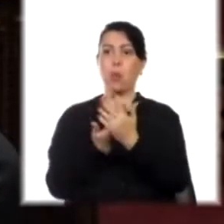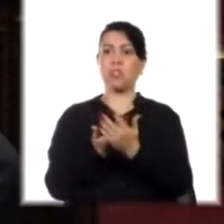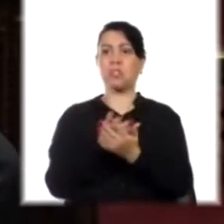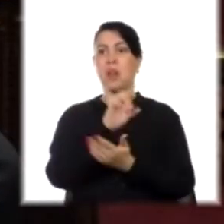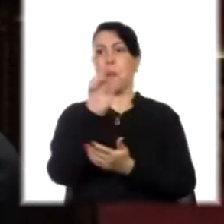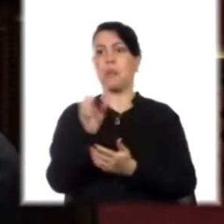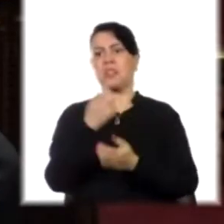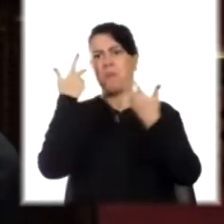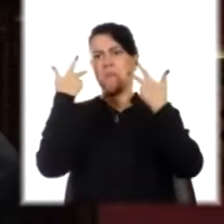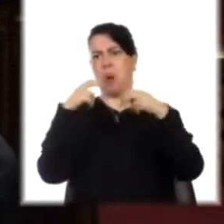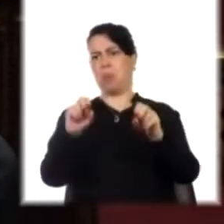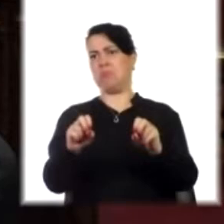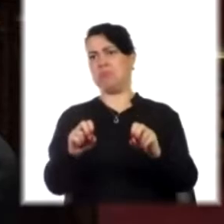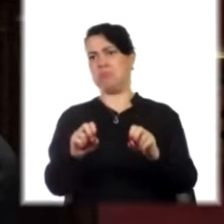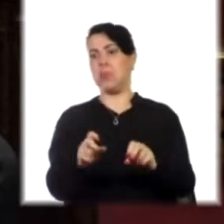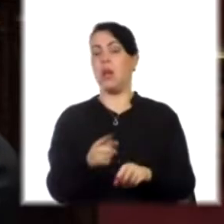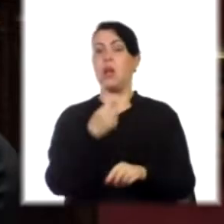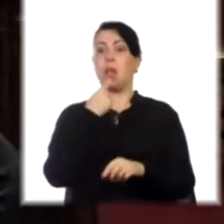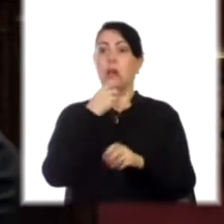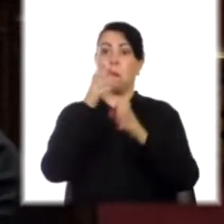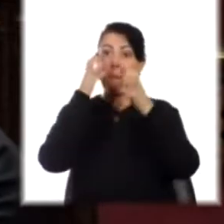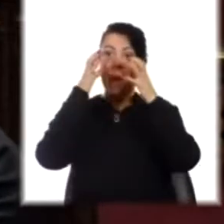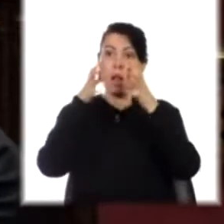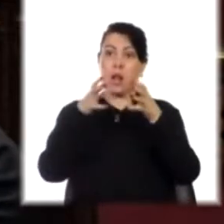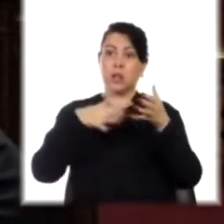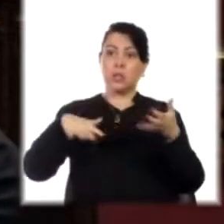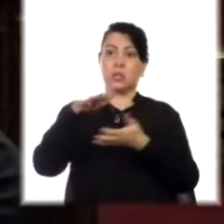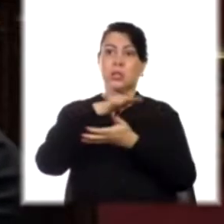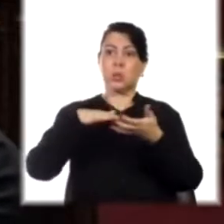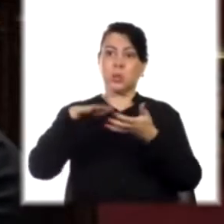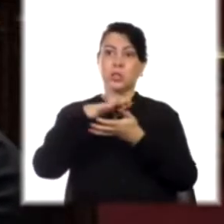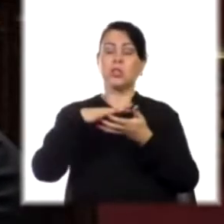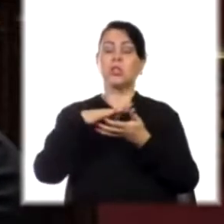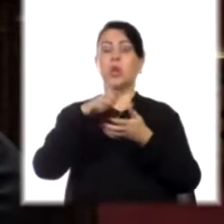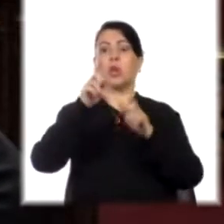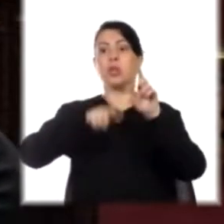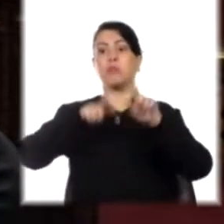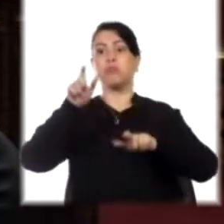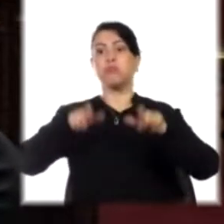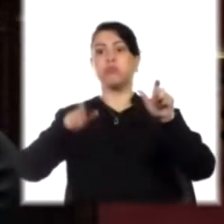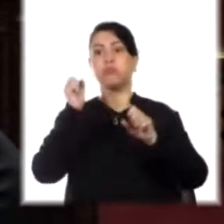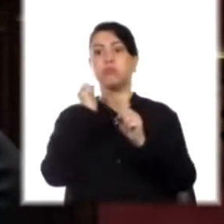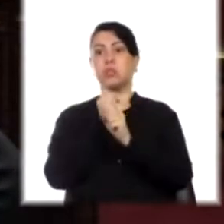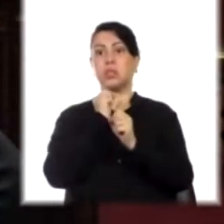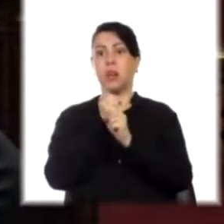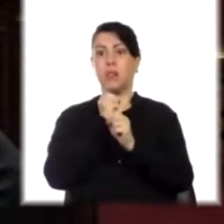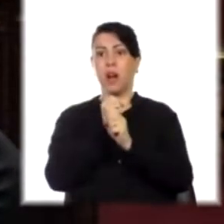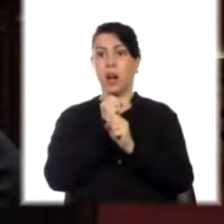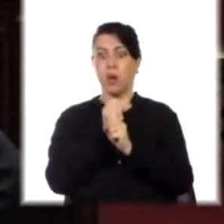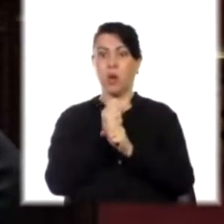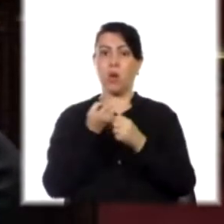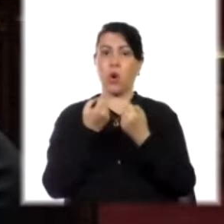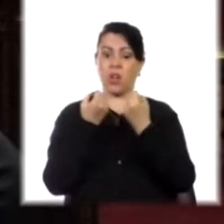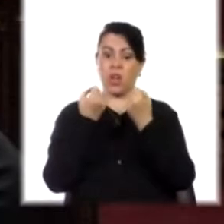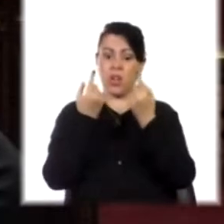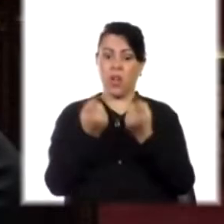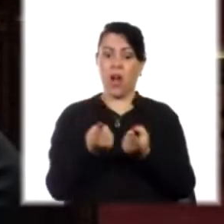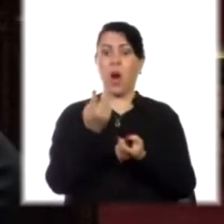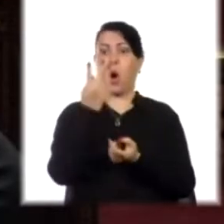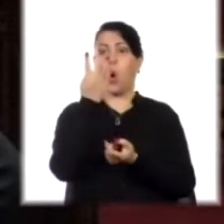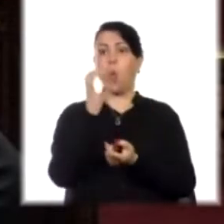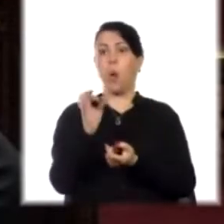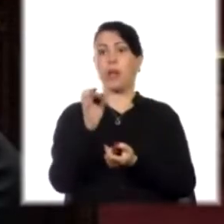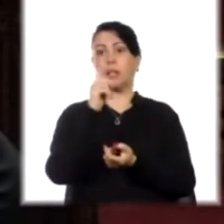empresa y pone en riesgo los puestos laborales, pone en riesgo el suministro alrededor de 40.000